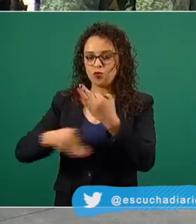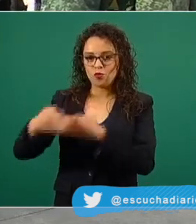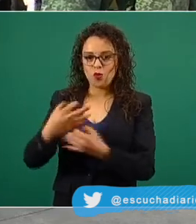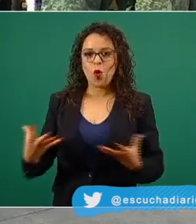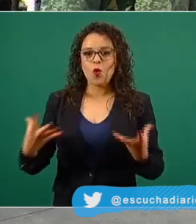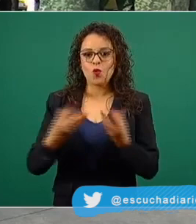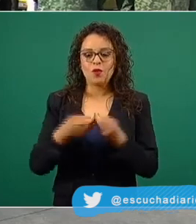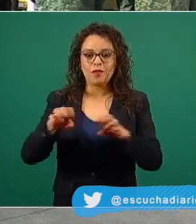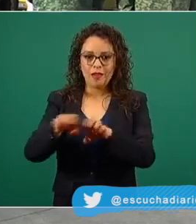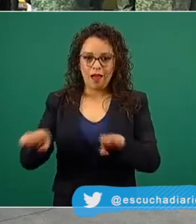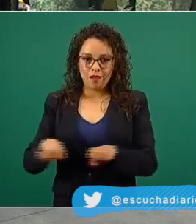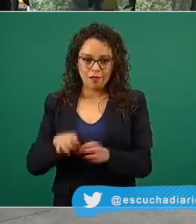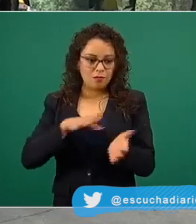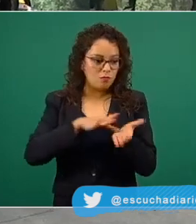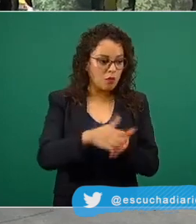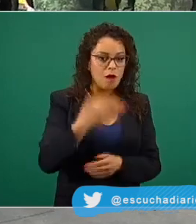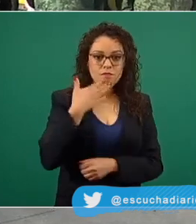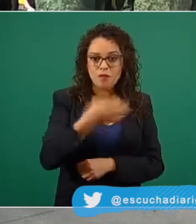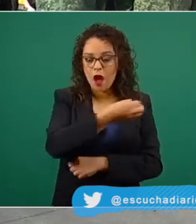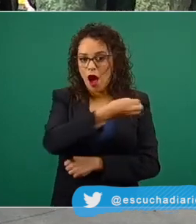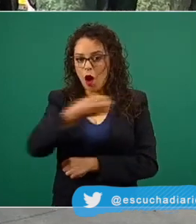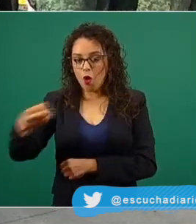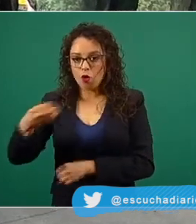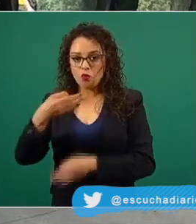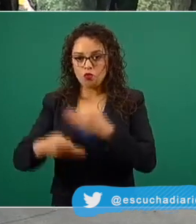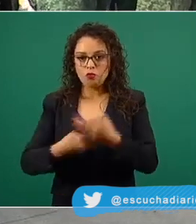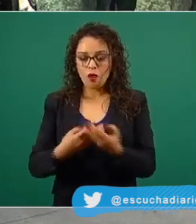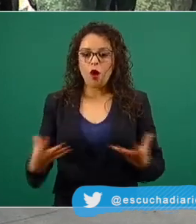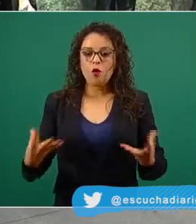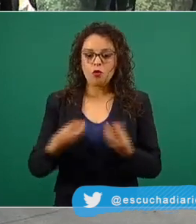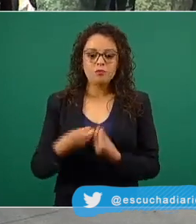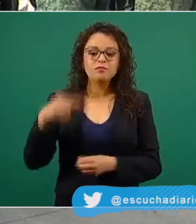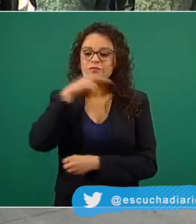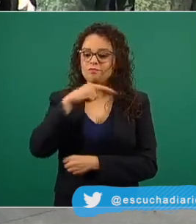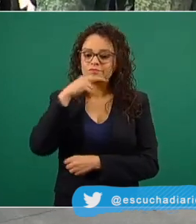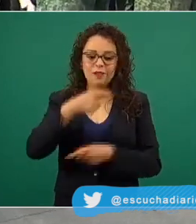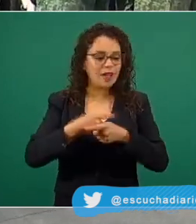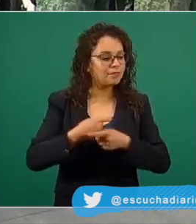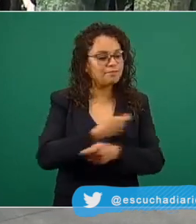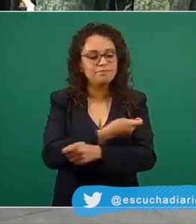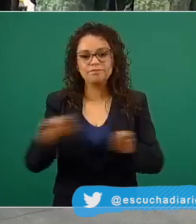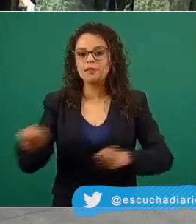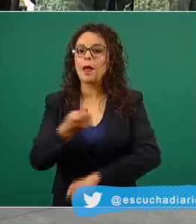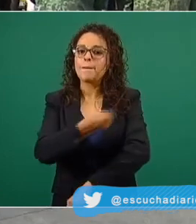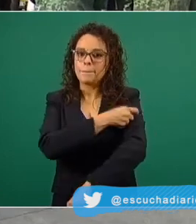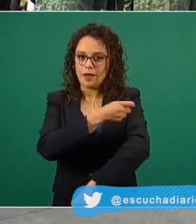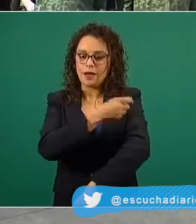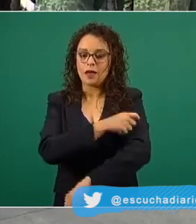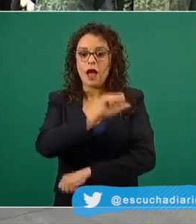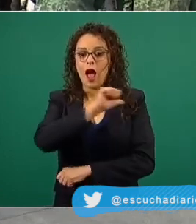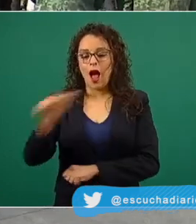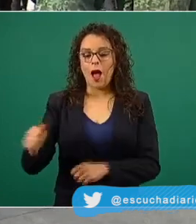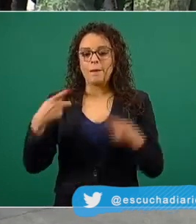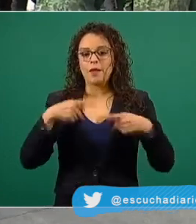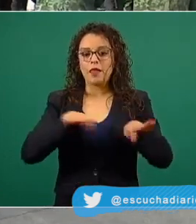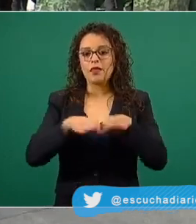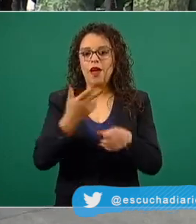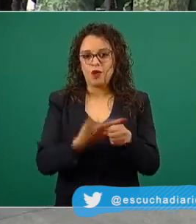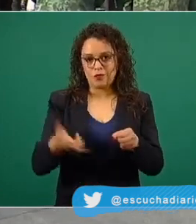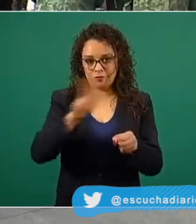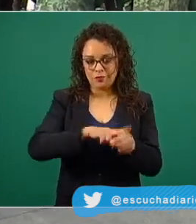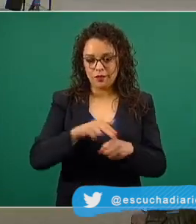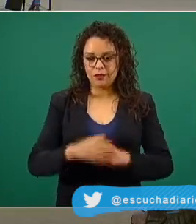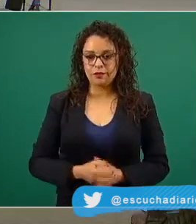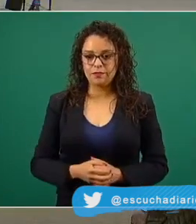seguros que con este buen orden que se ha llevado, todos pronto serán vacunados, todo el personal de salud. Aprovechamos para reconocer,